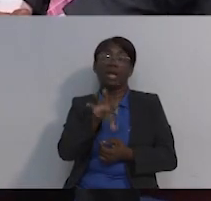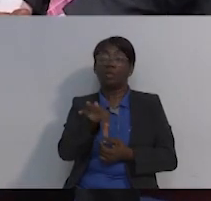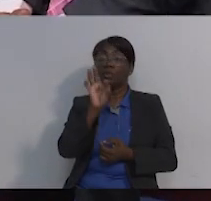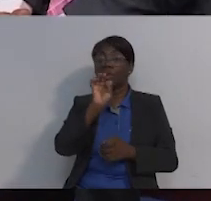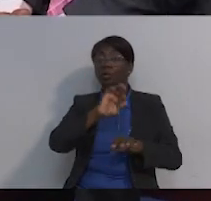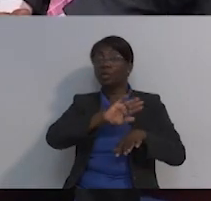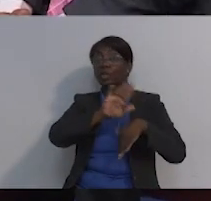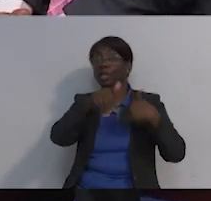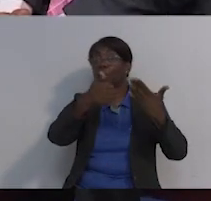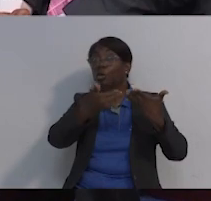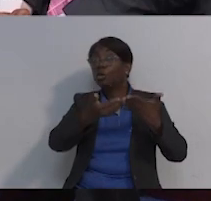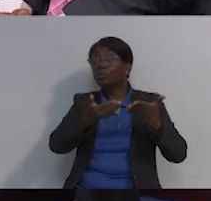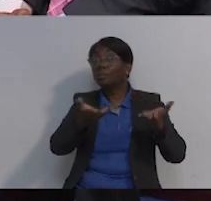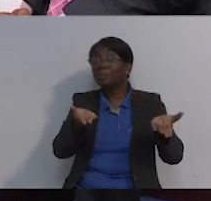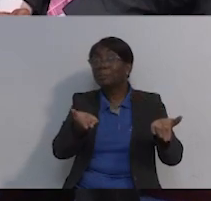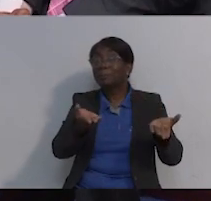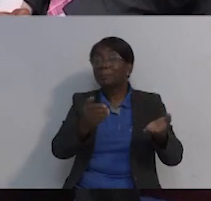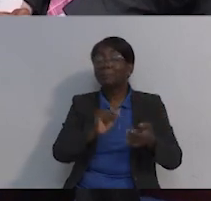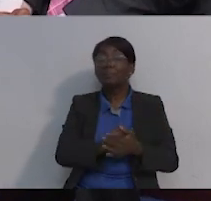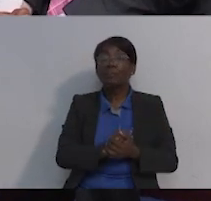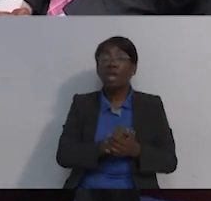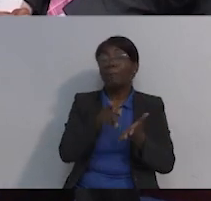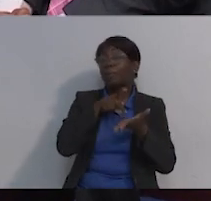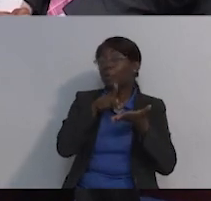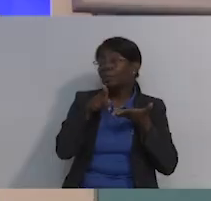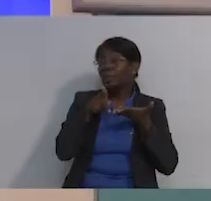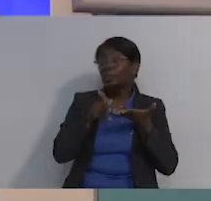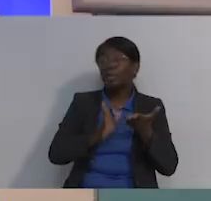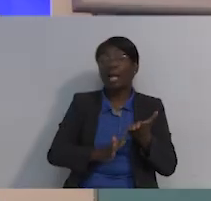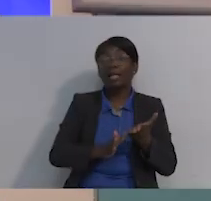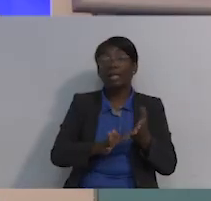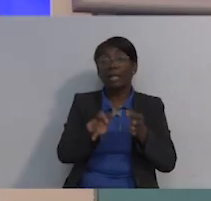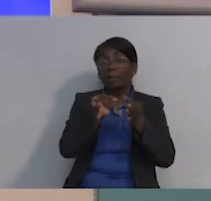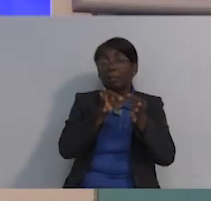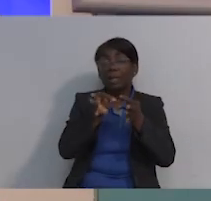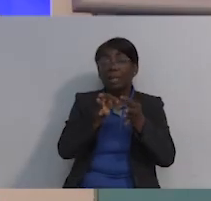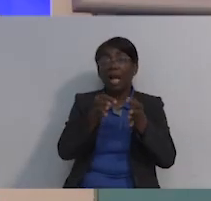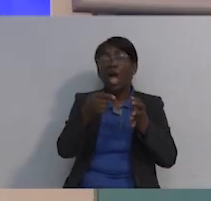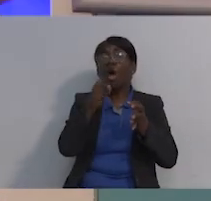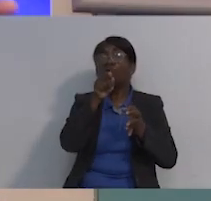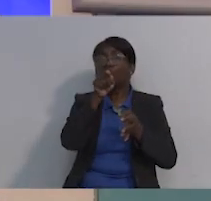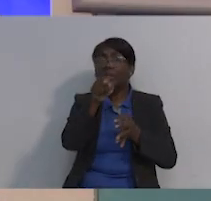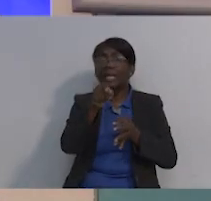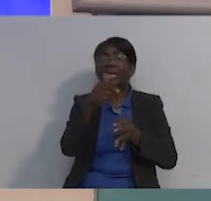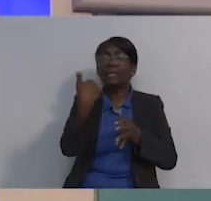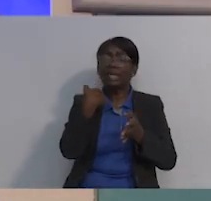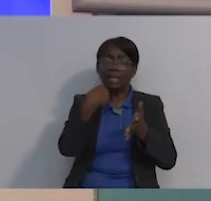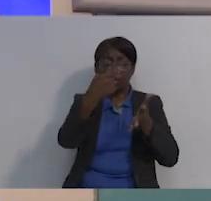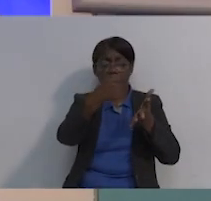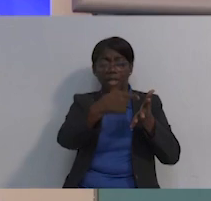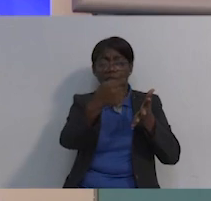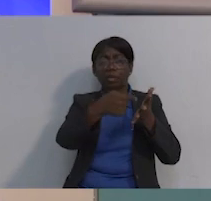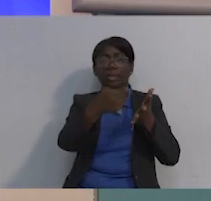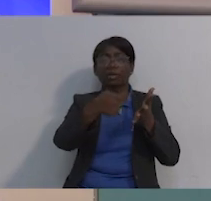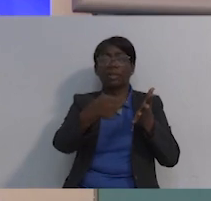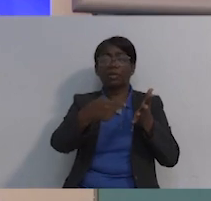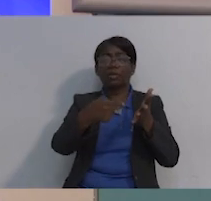usted tiene esto, esto, esto, estas son sus opciones para que usted pueda decidir, si es que se puede decidir.